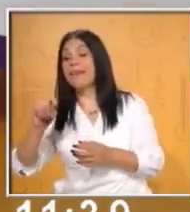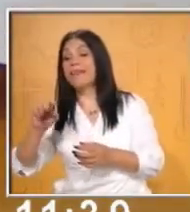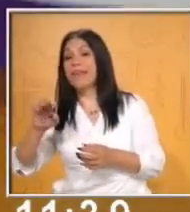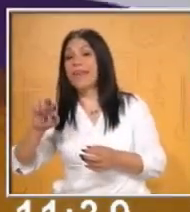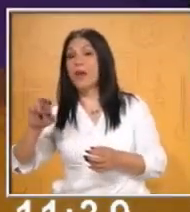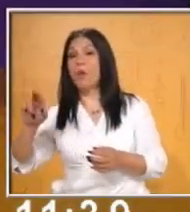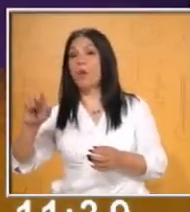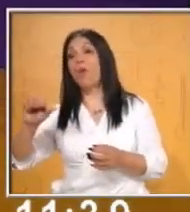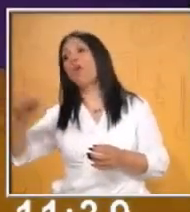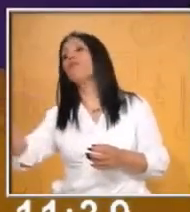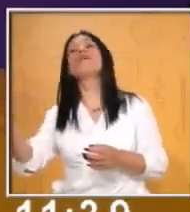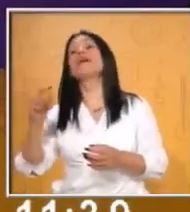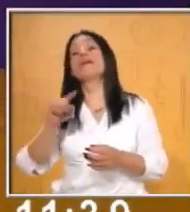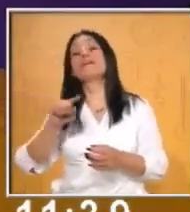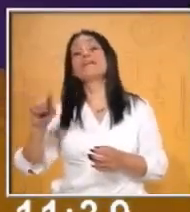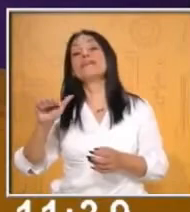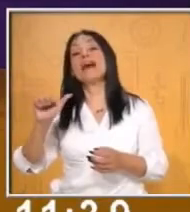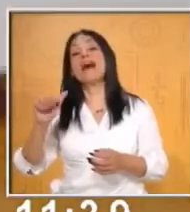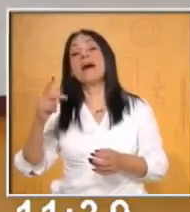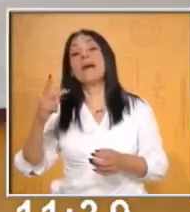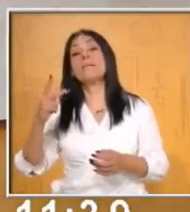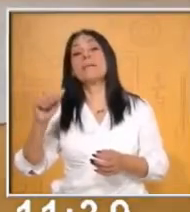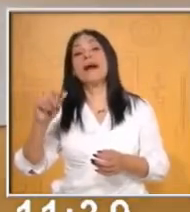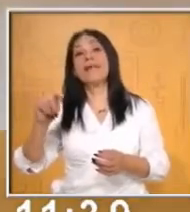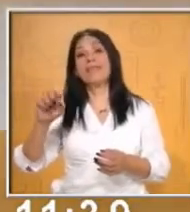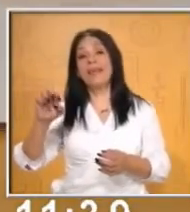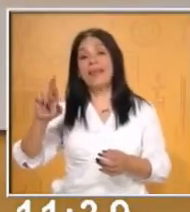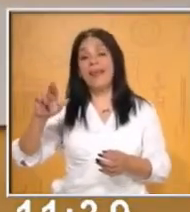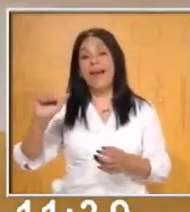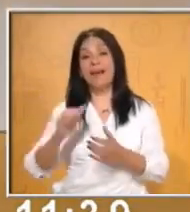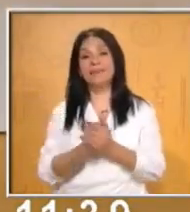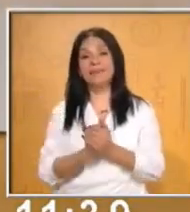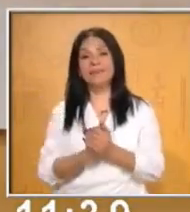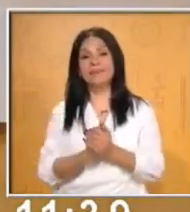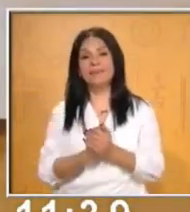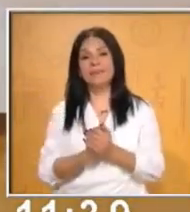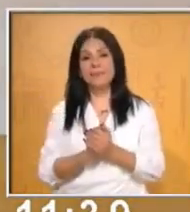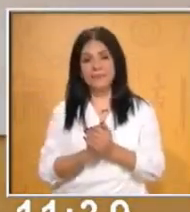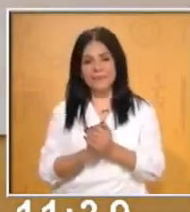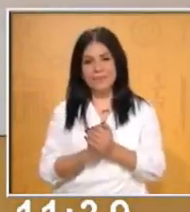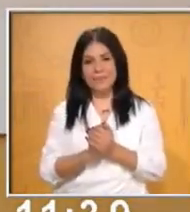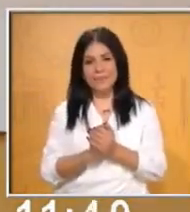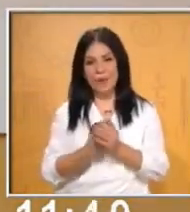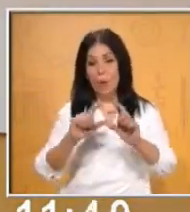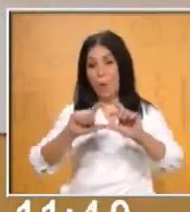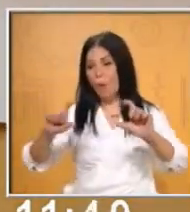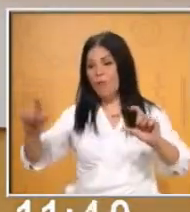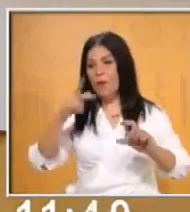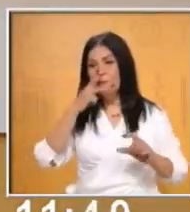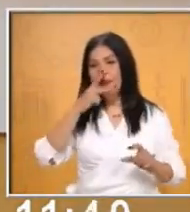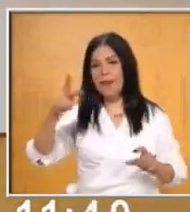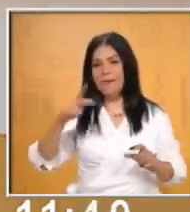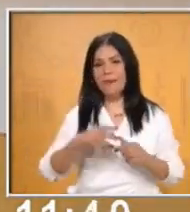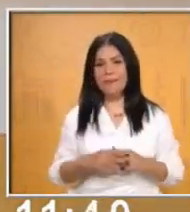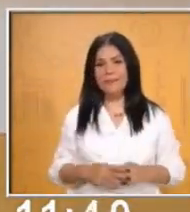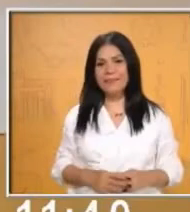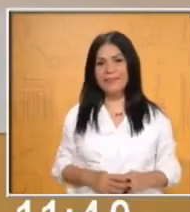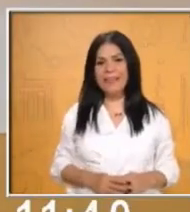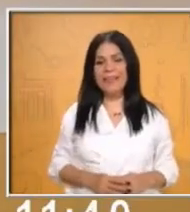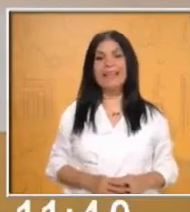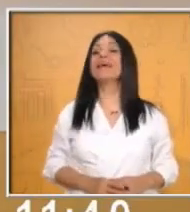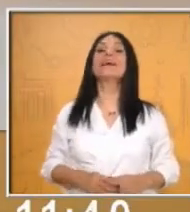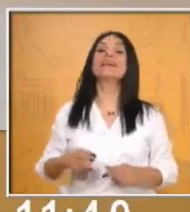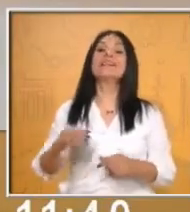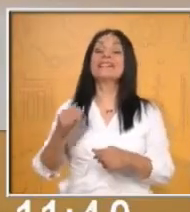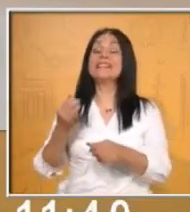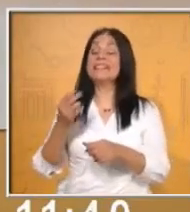Zapatera. Ay, muy bien, maestra. La siguiente palabra que puse... Zapatería.